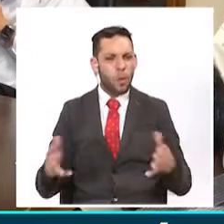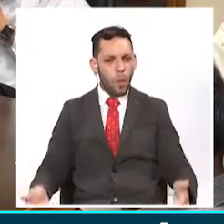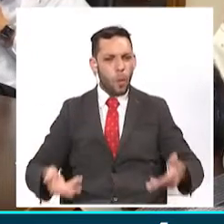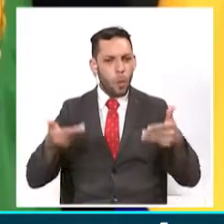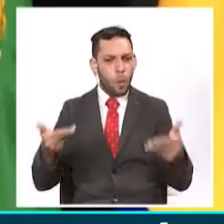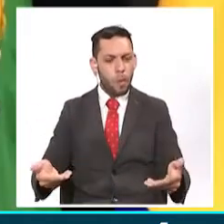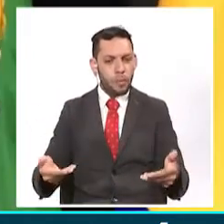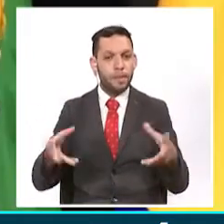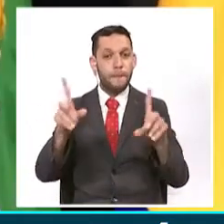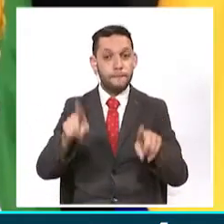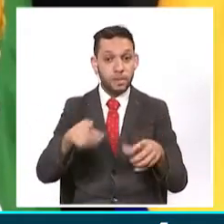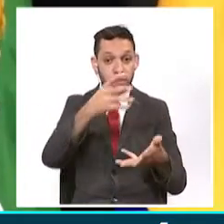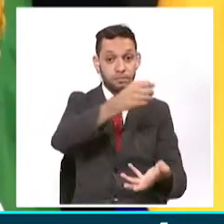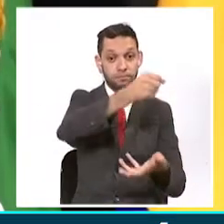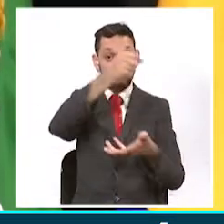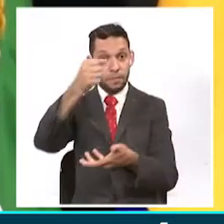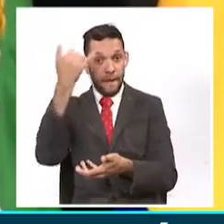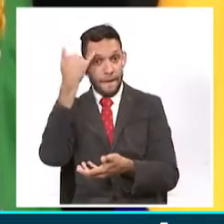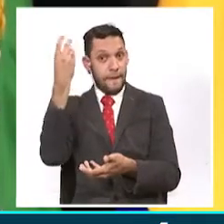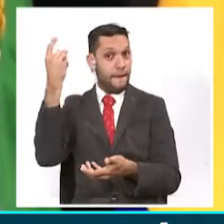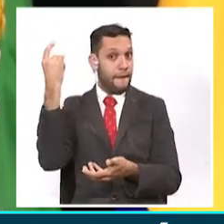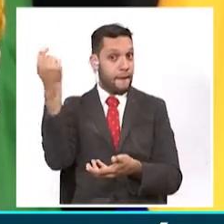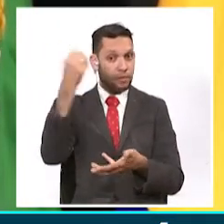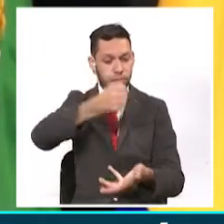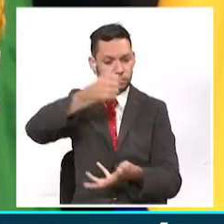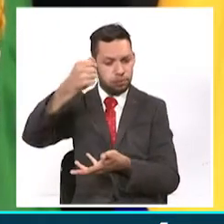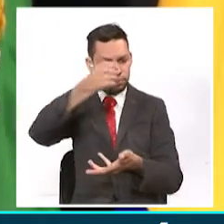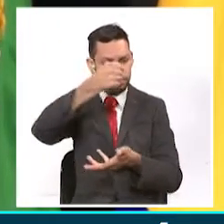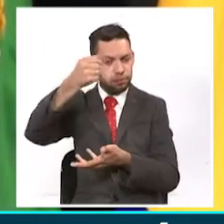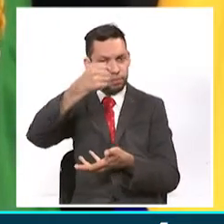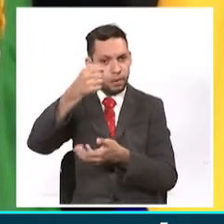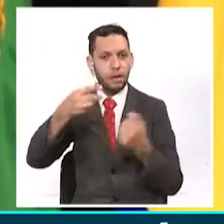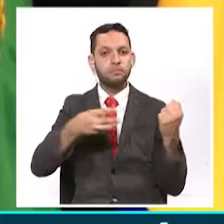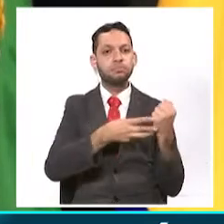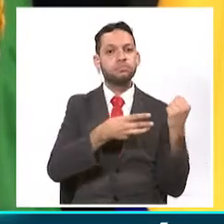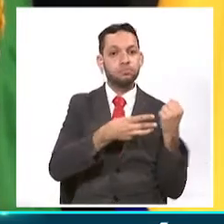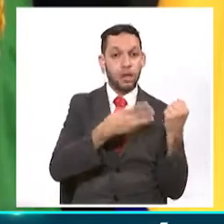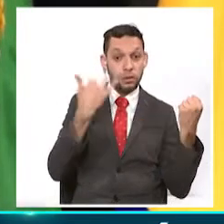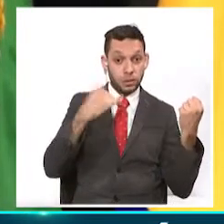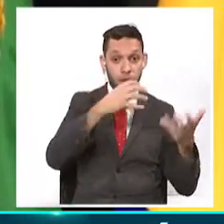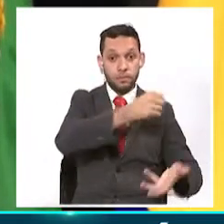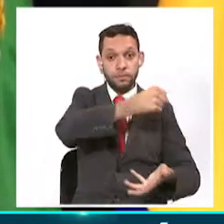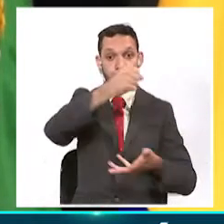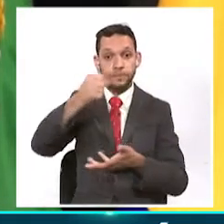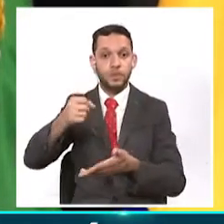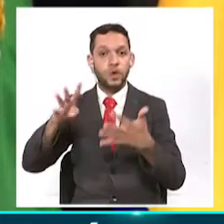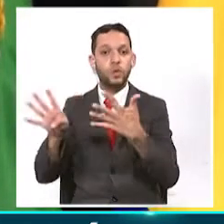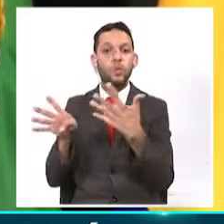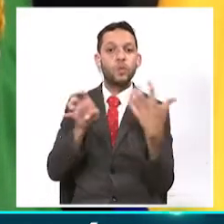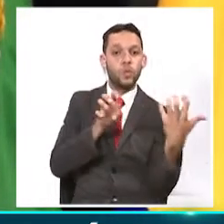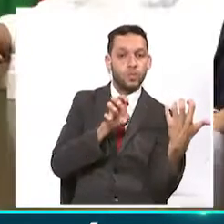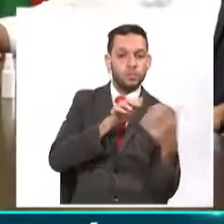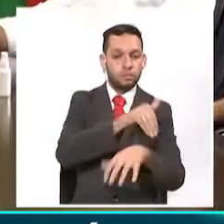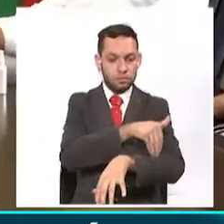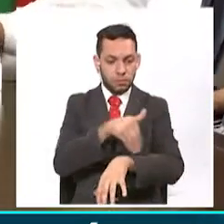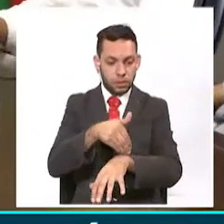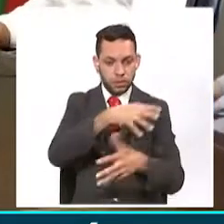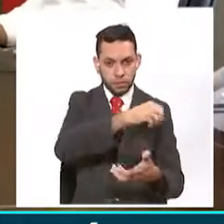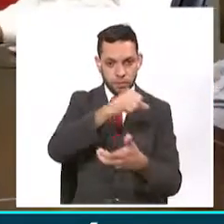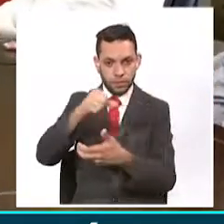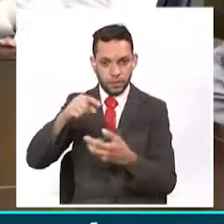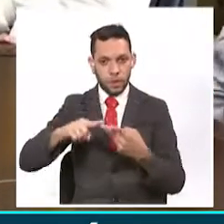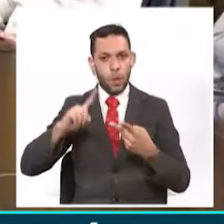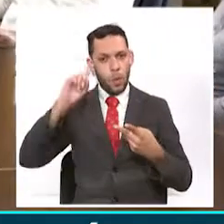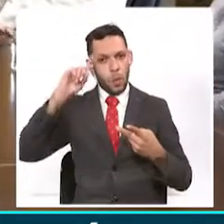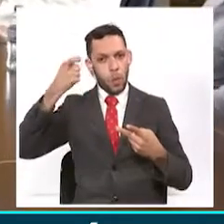Fondo Emprender. En ese sentido, el SENA va a aportar 900 millones de pesos, la Gobernación